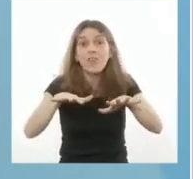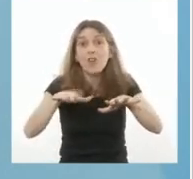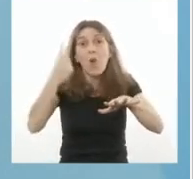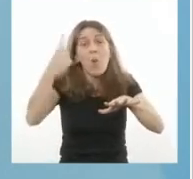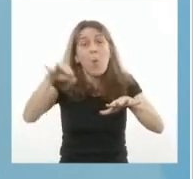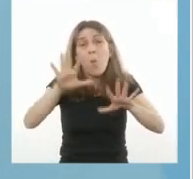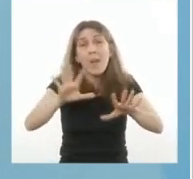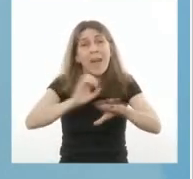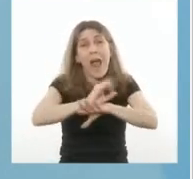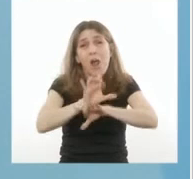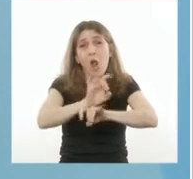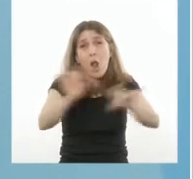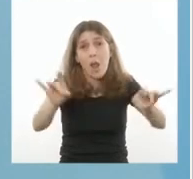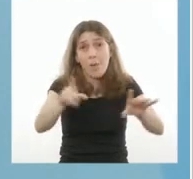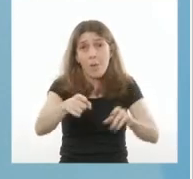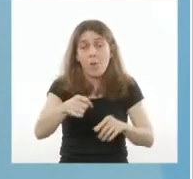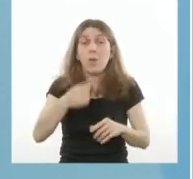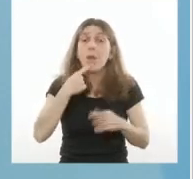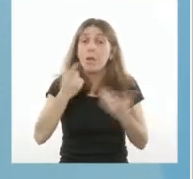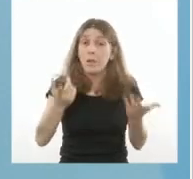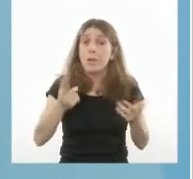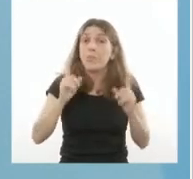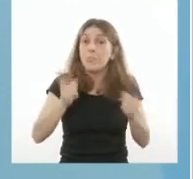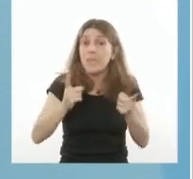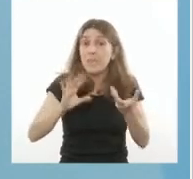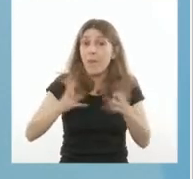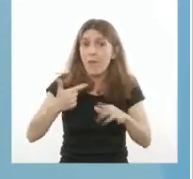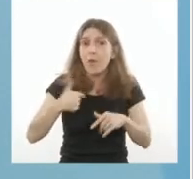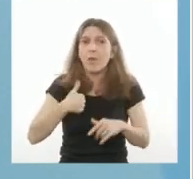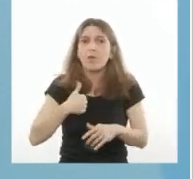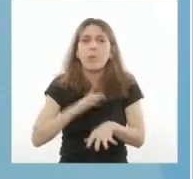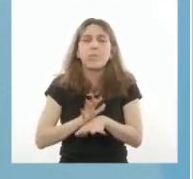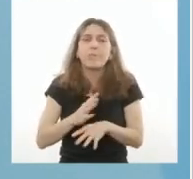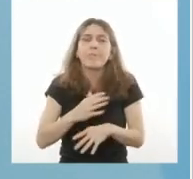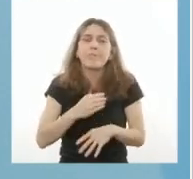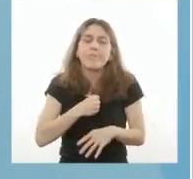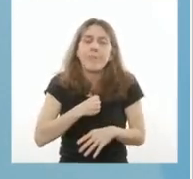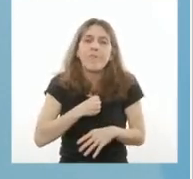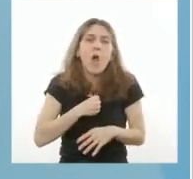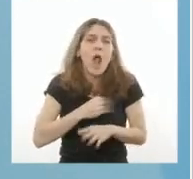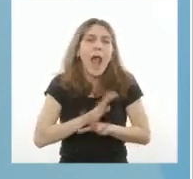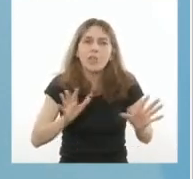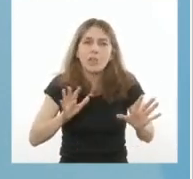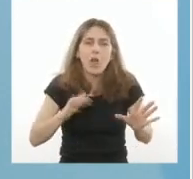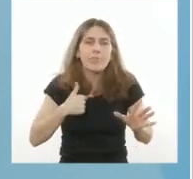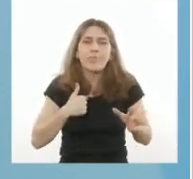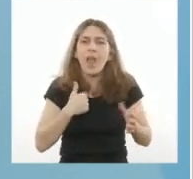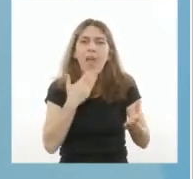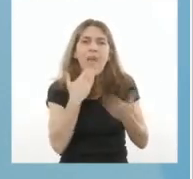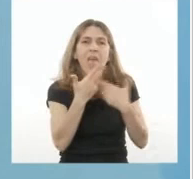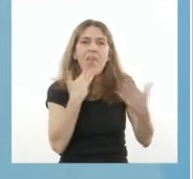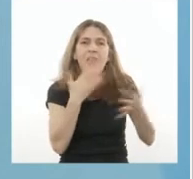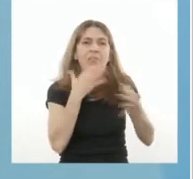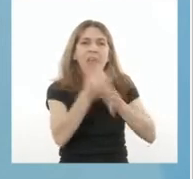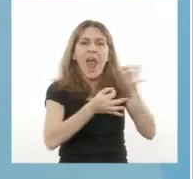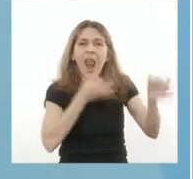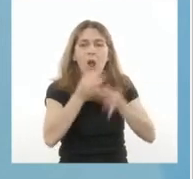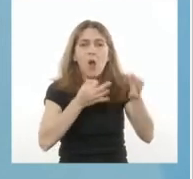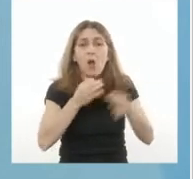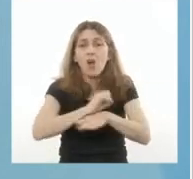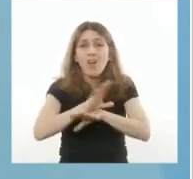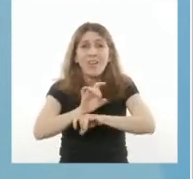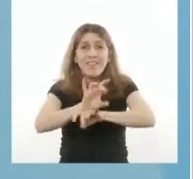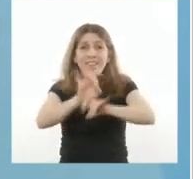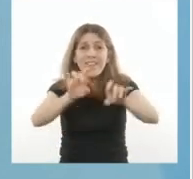de este modo estoy ratificando mi vocación al diálogo la pandemia nos exige una responsabilidad